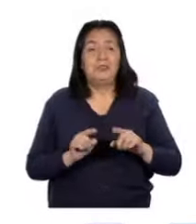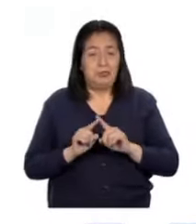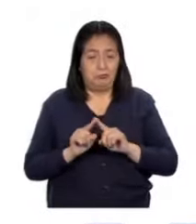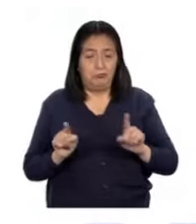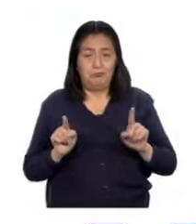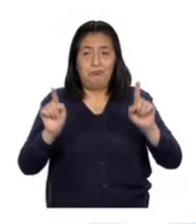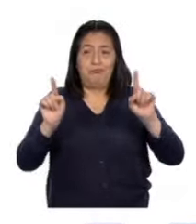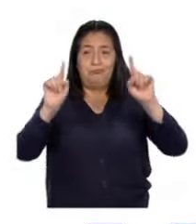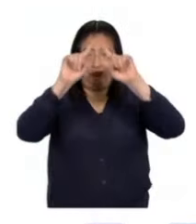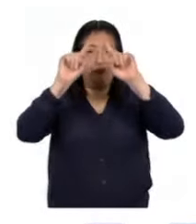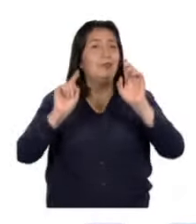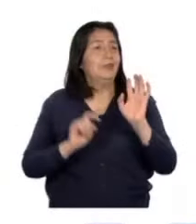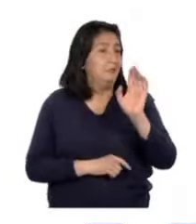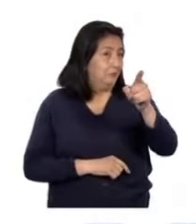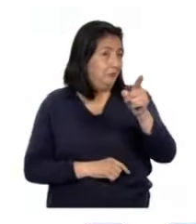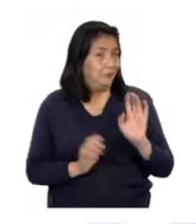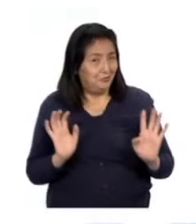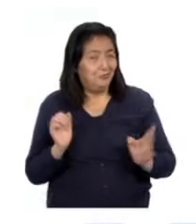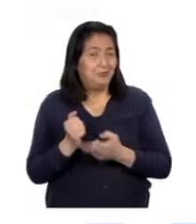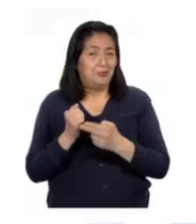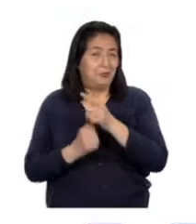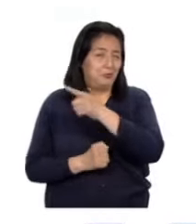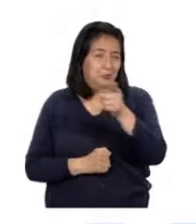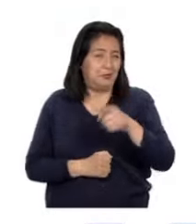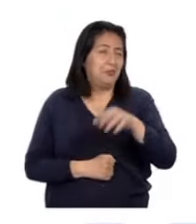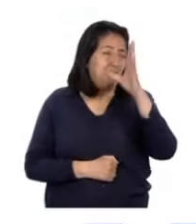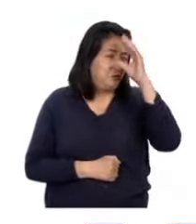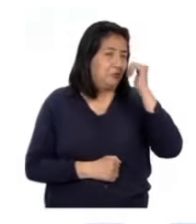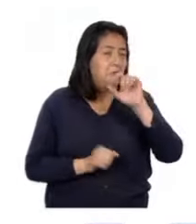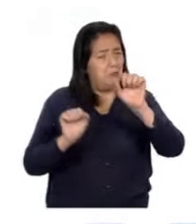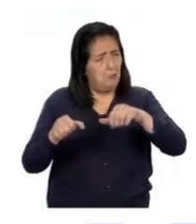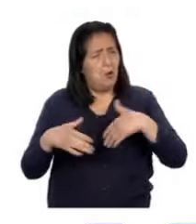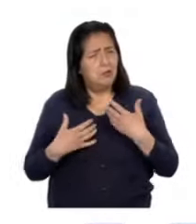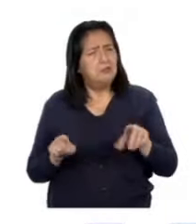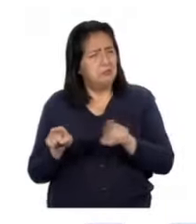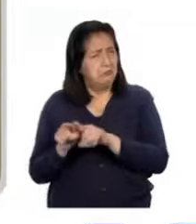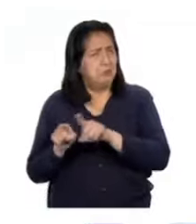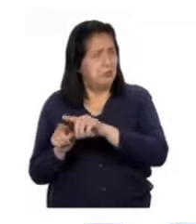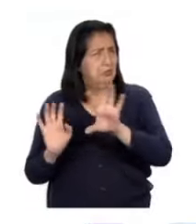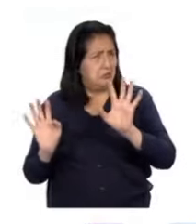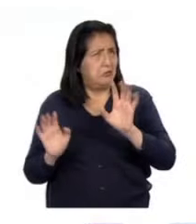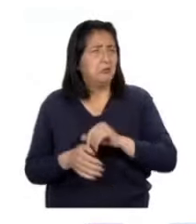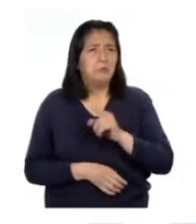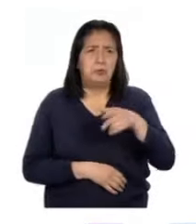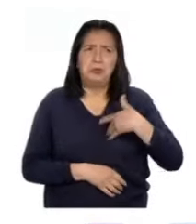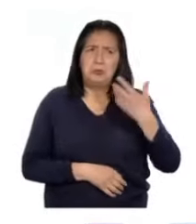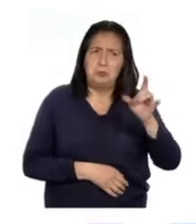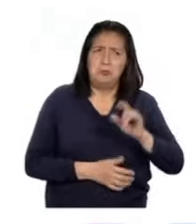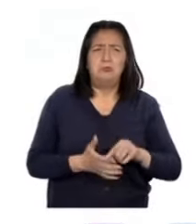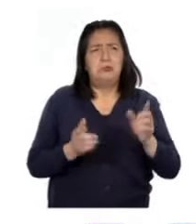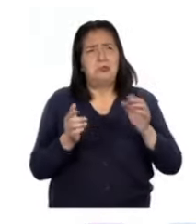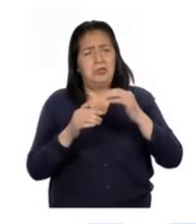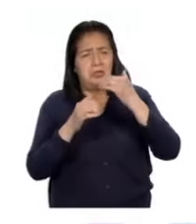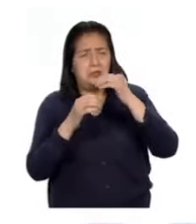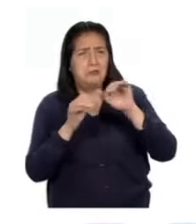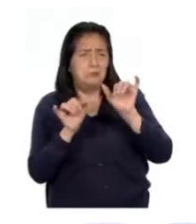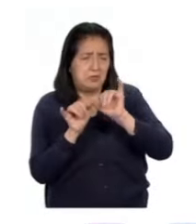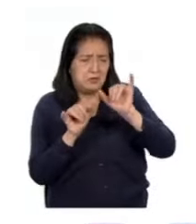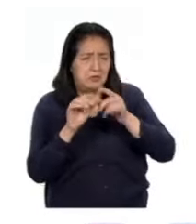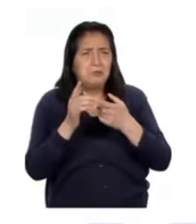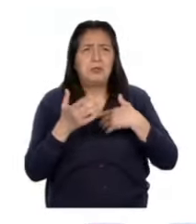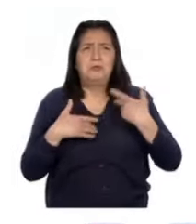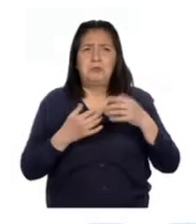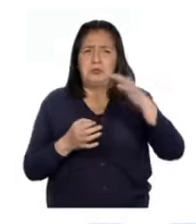pentágono. Seguro que ustedes, chicos y chicas en casa, pueden hacer algo similar. Pueden usar medidas más pequeñas para que puedan